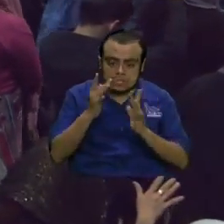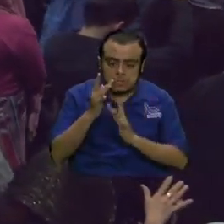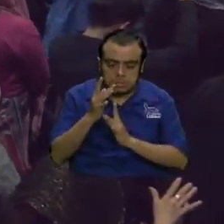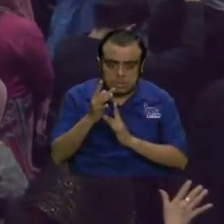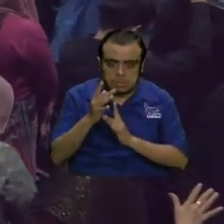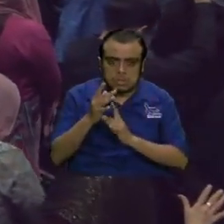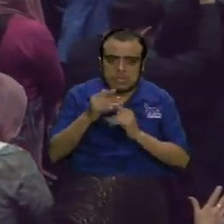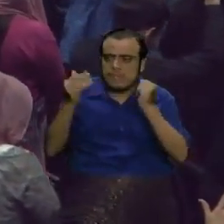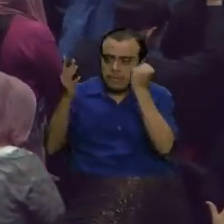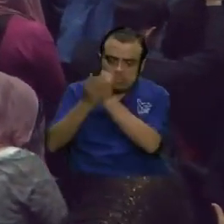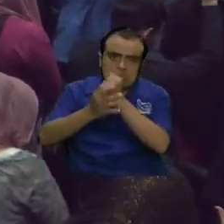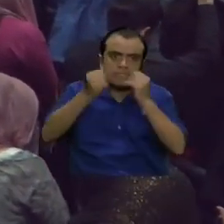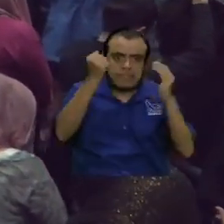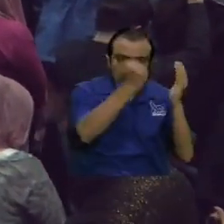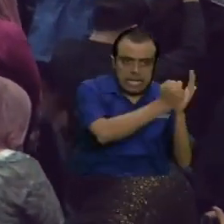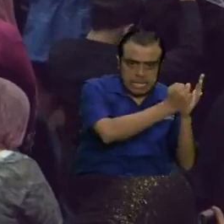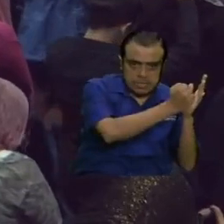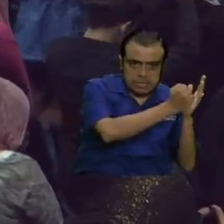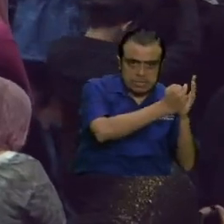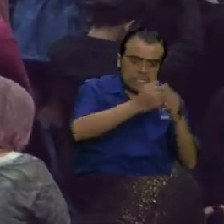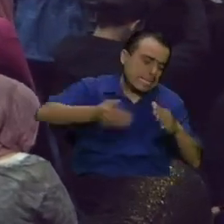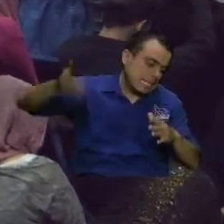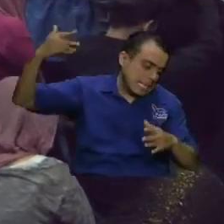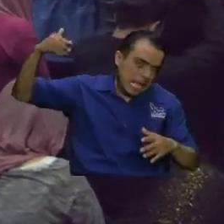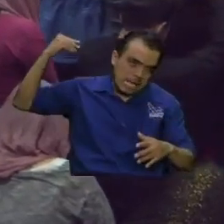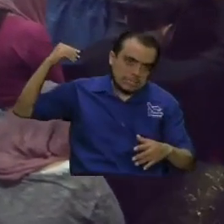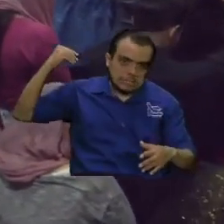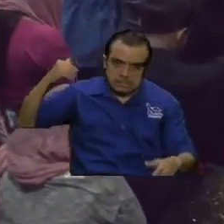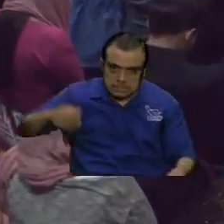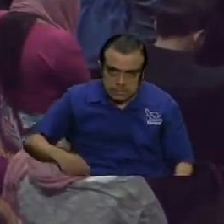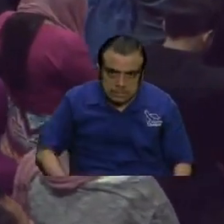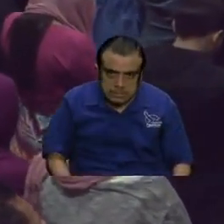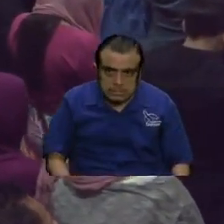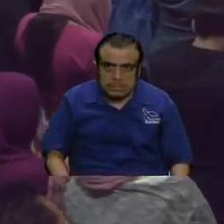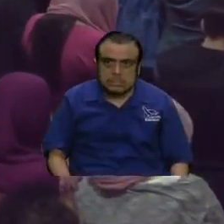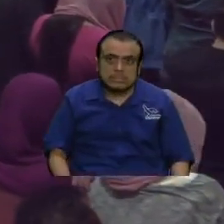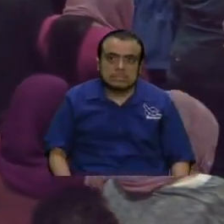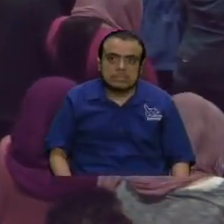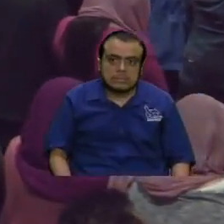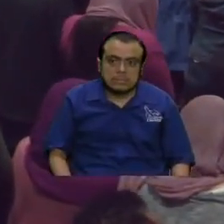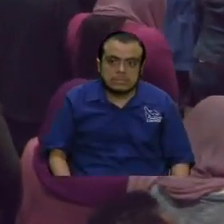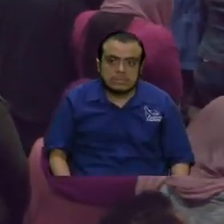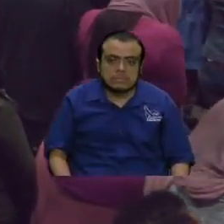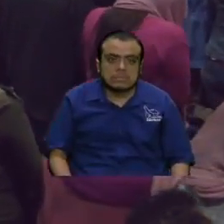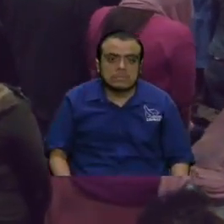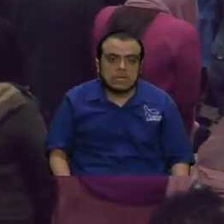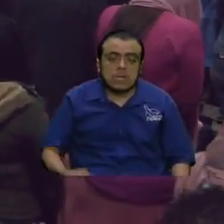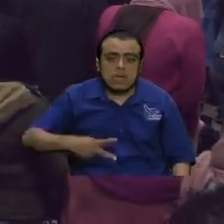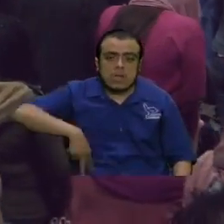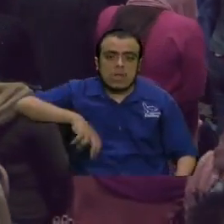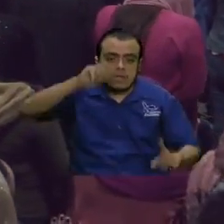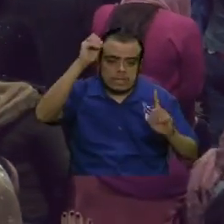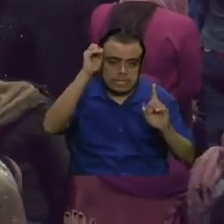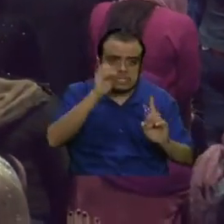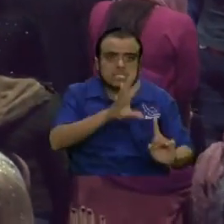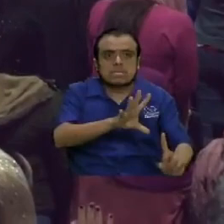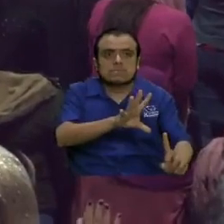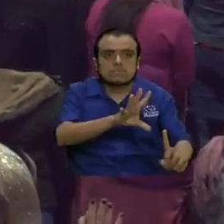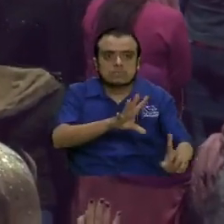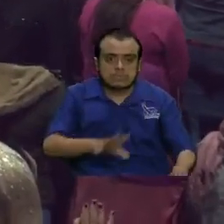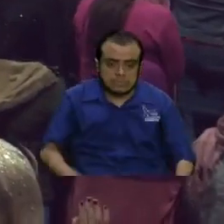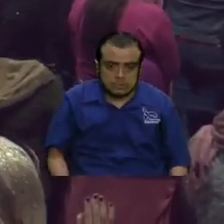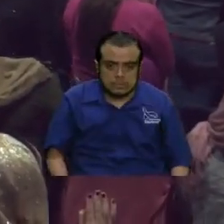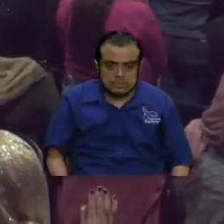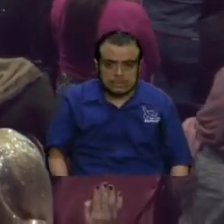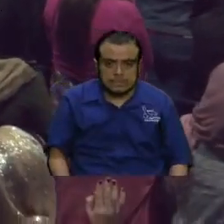fue inmolado desde antes de la fundación del mundo los bendecimos a cada uno